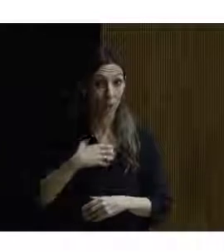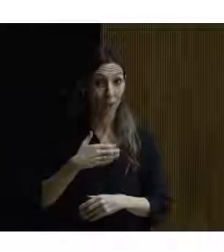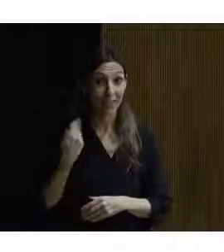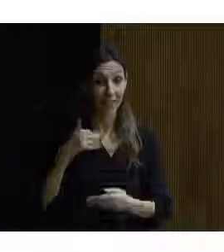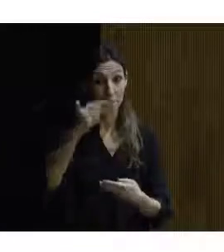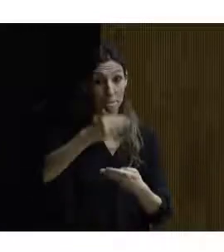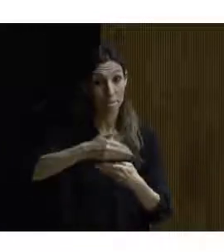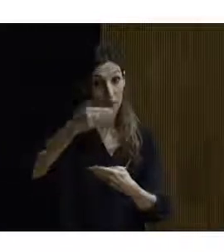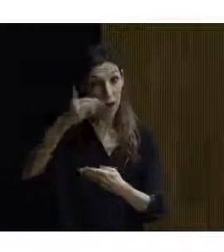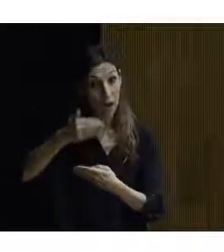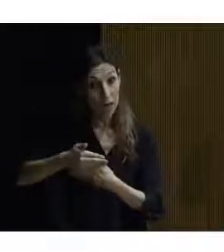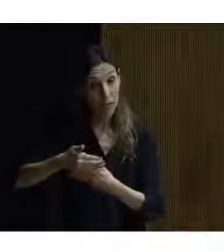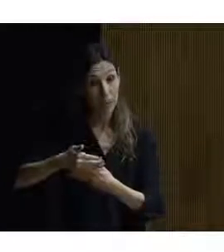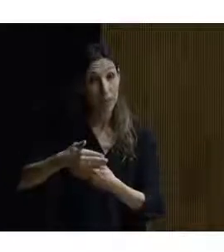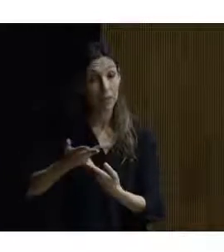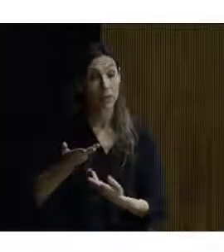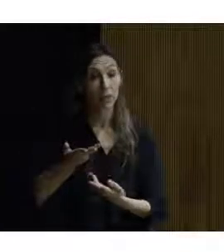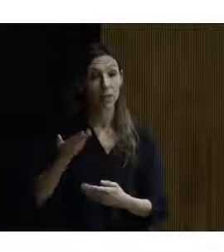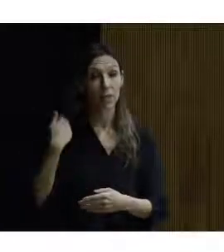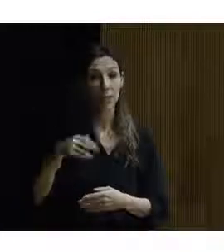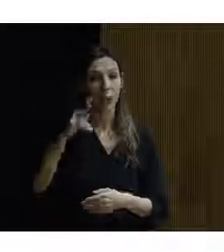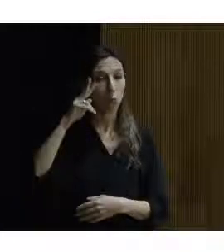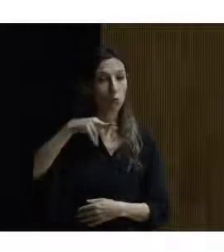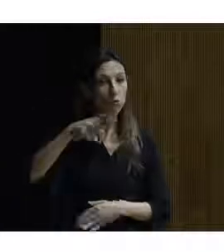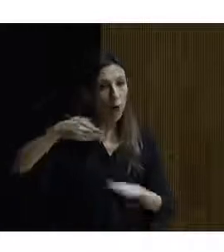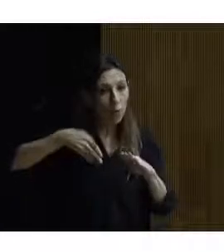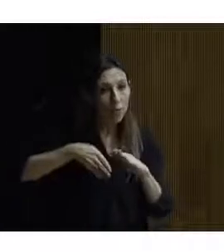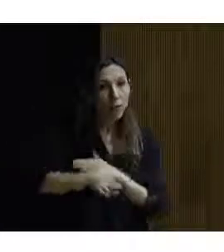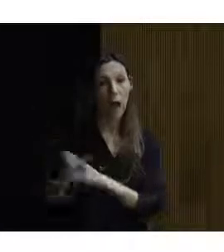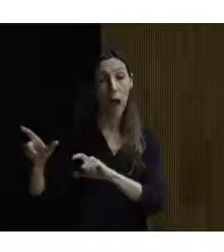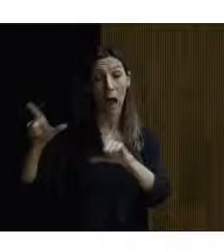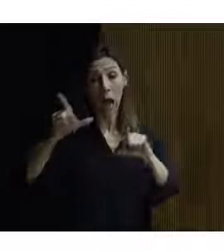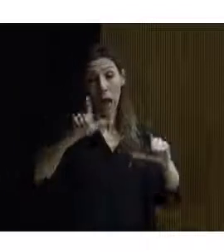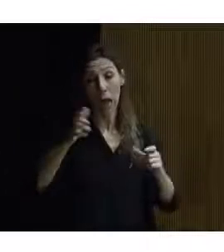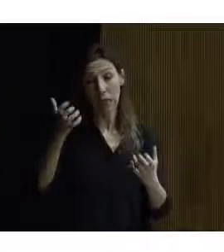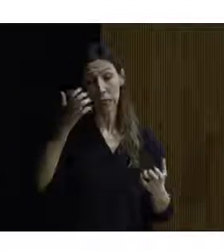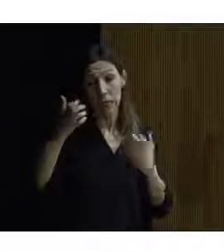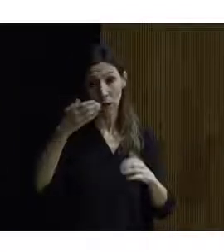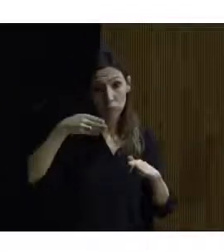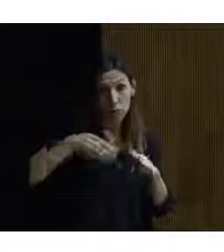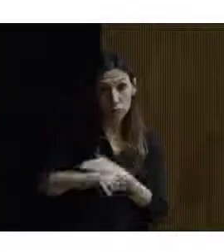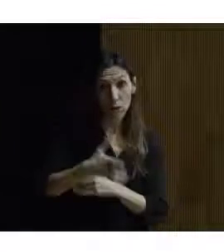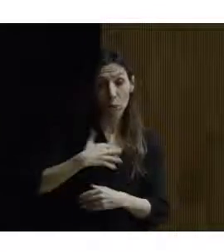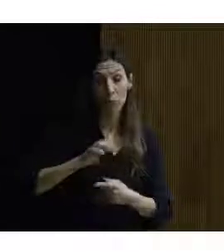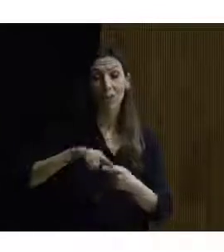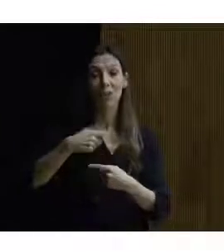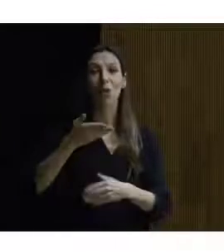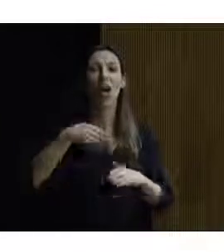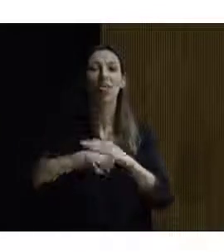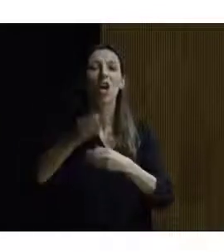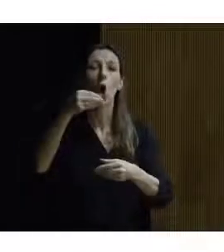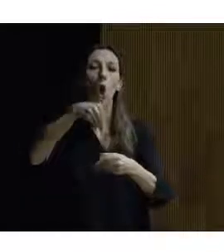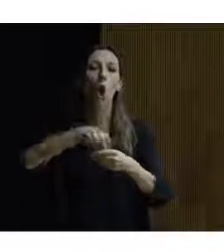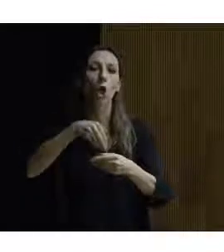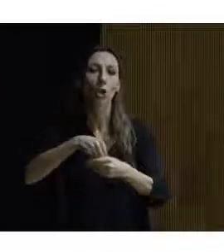barreras arquitectónicas hemos podido acceder a un museo hemos podido acceder a una galería de arte pues necesitamos acceder a esos contenidos